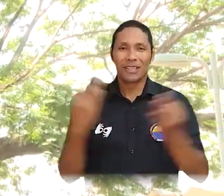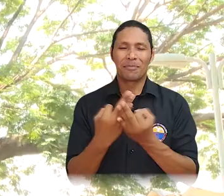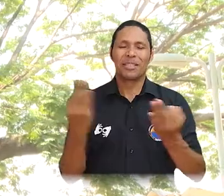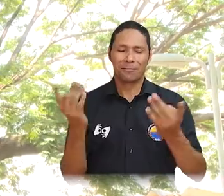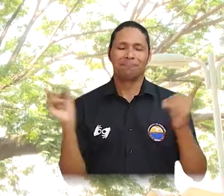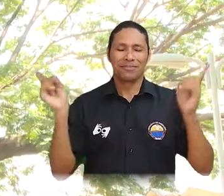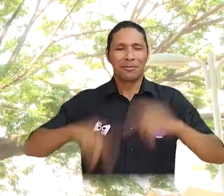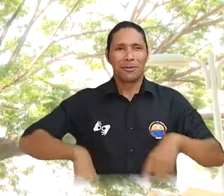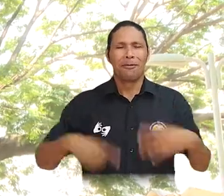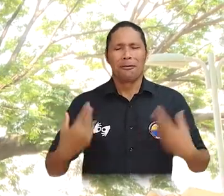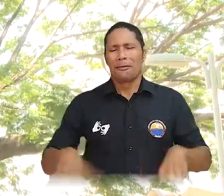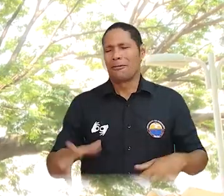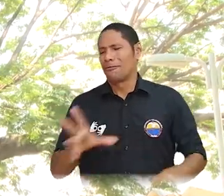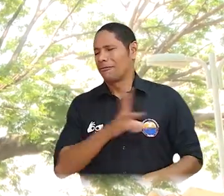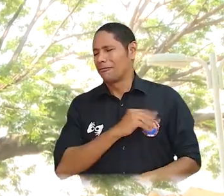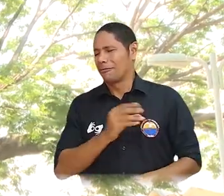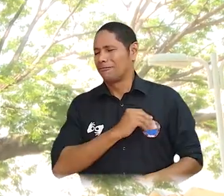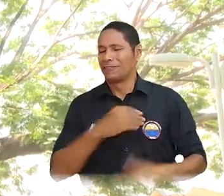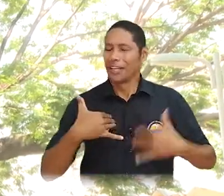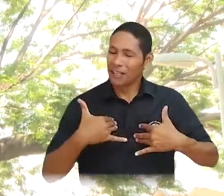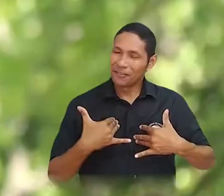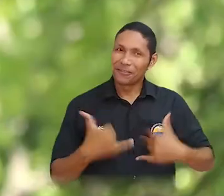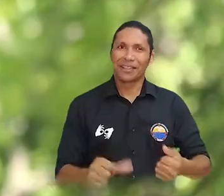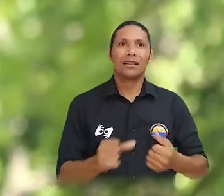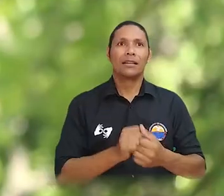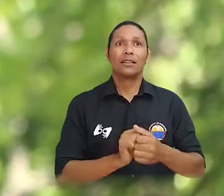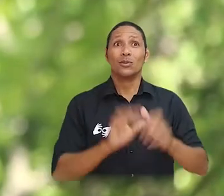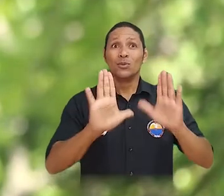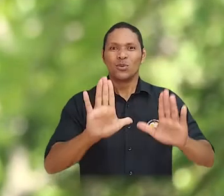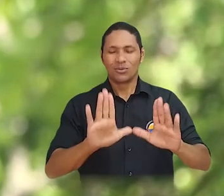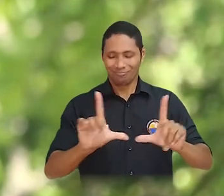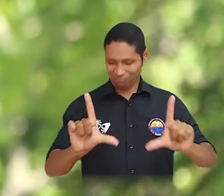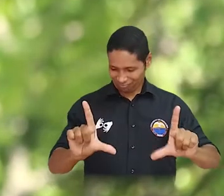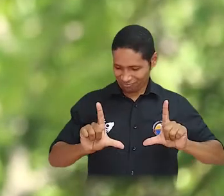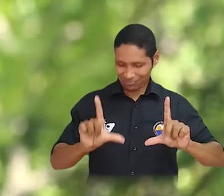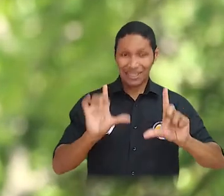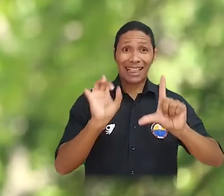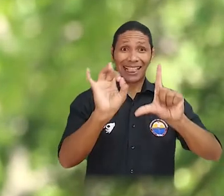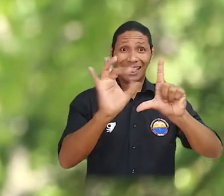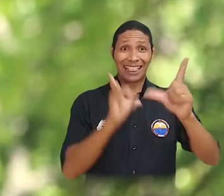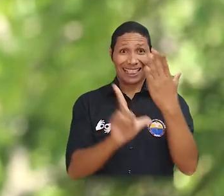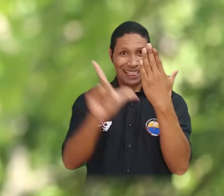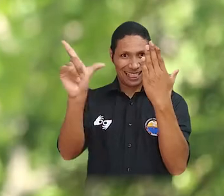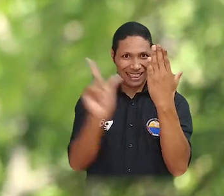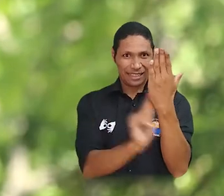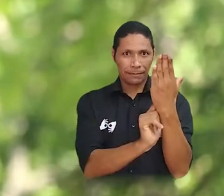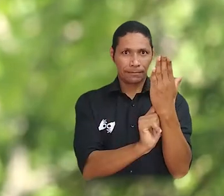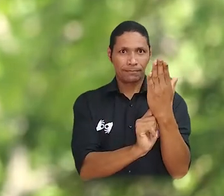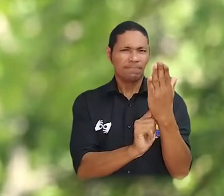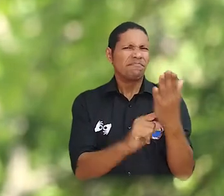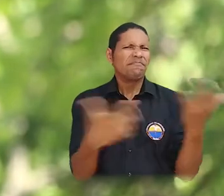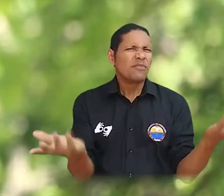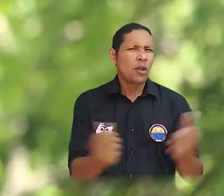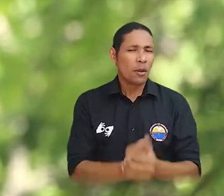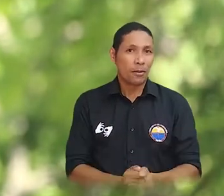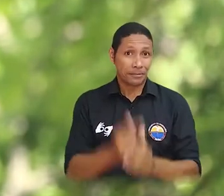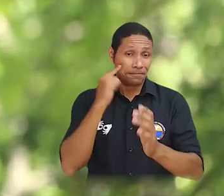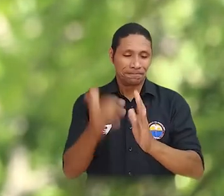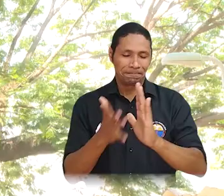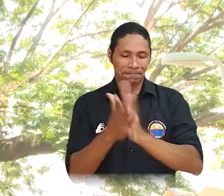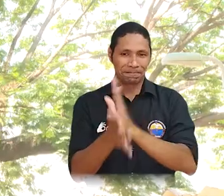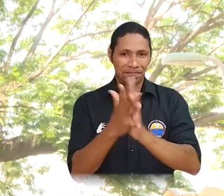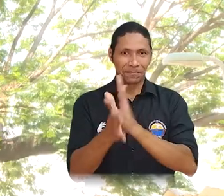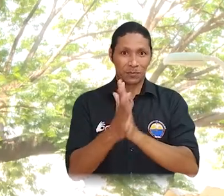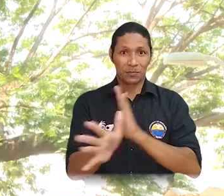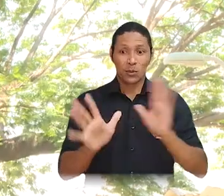emoción y orgullo fueron los sentimientos que vivieron los graduados y sus familiares durante este nuevo encuentro de titulación a través de plataformas digitales.